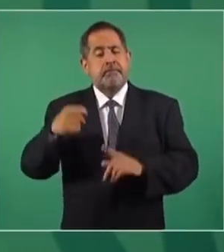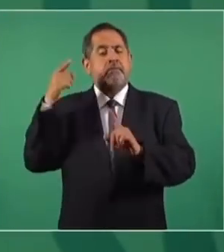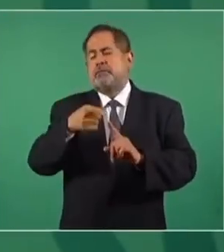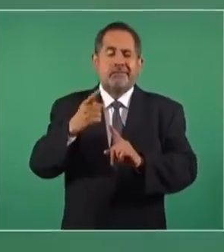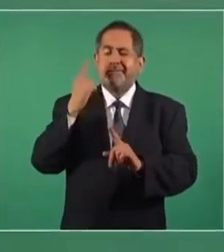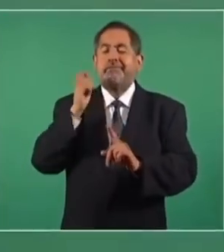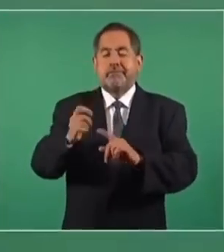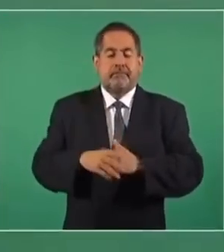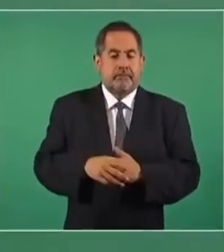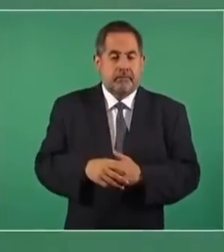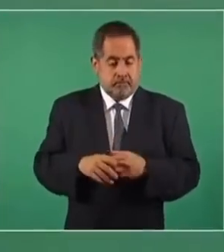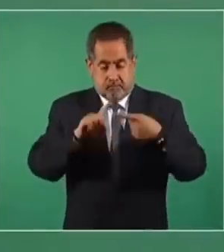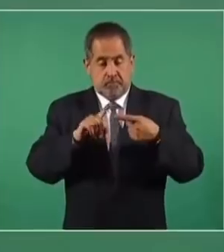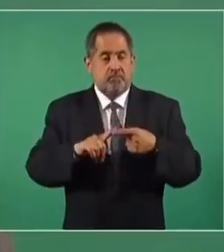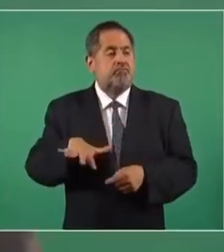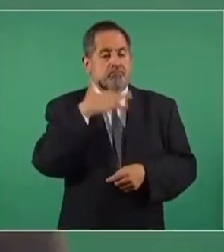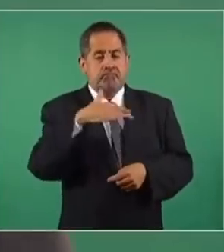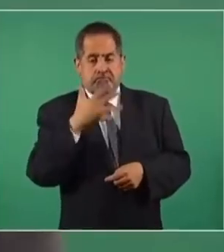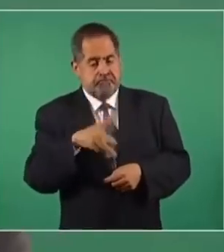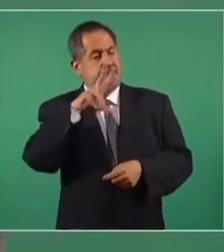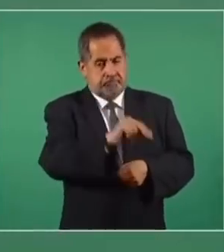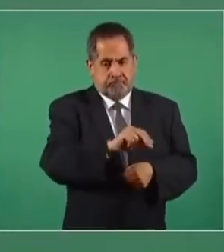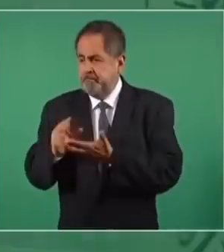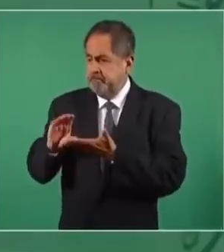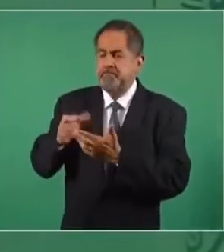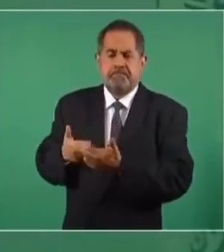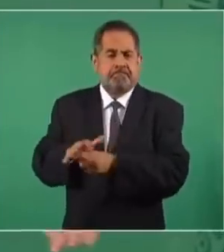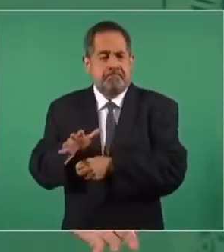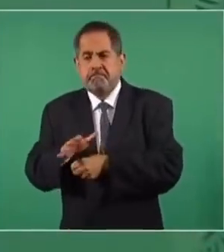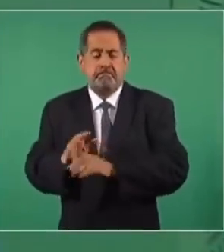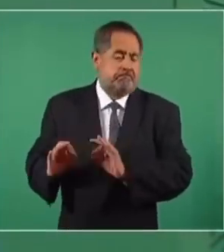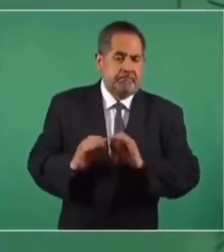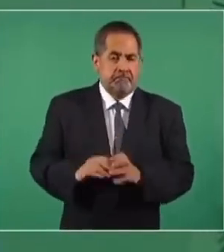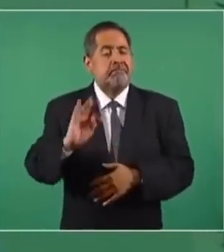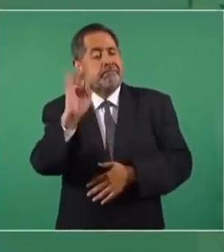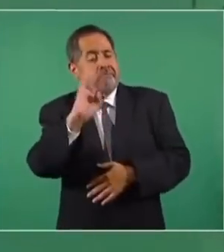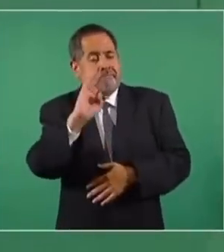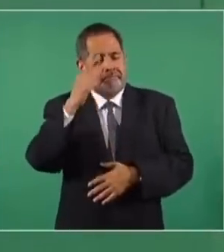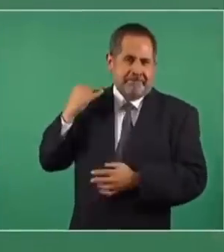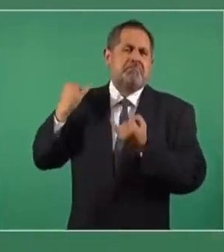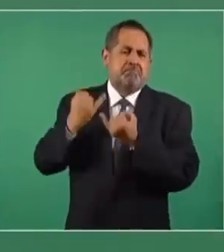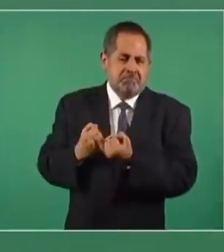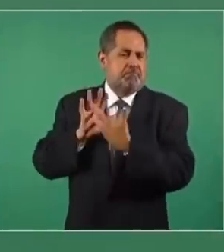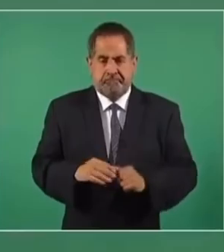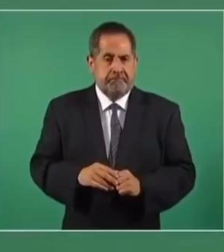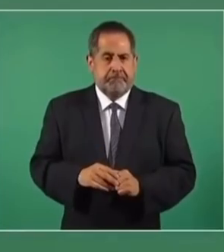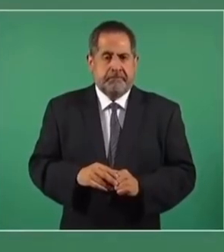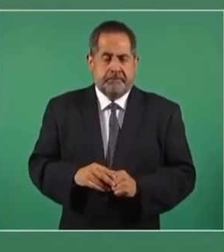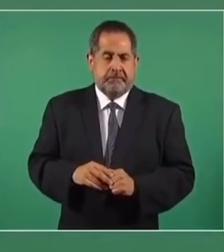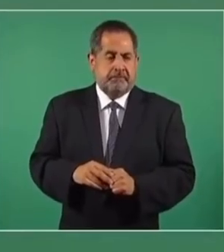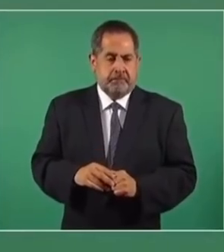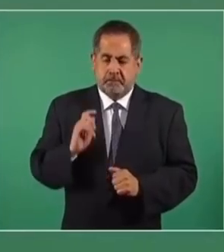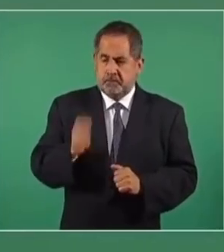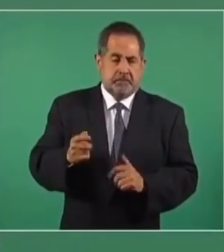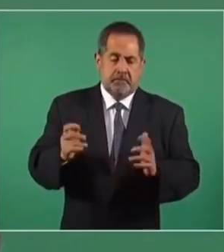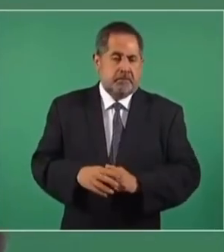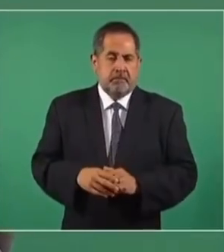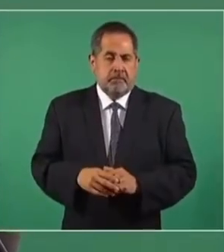en no permitir la corrupción y en austeridad. Si hubiésemos continuado con el mismo tren de gastos, estaríamos